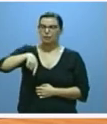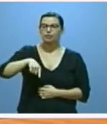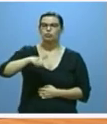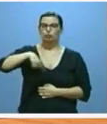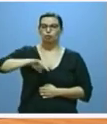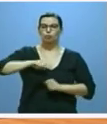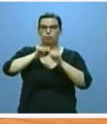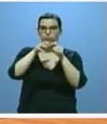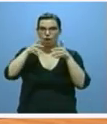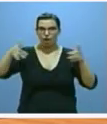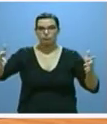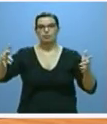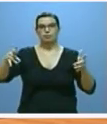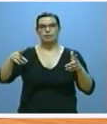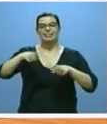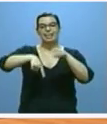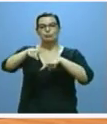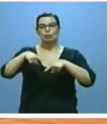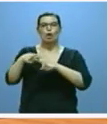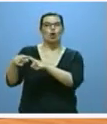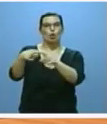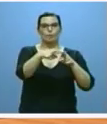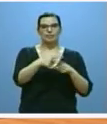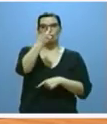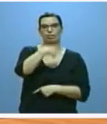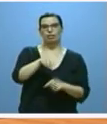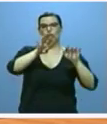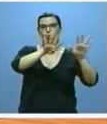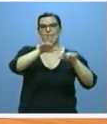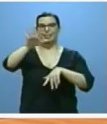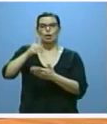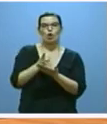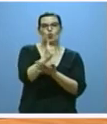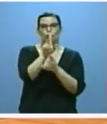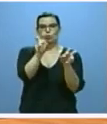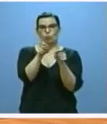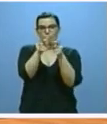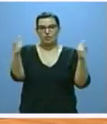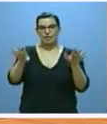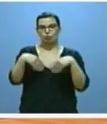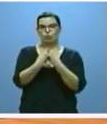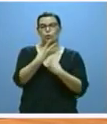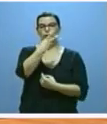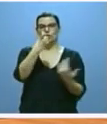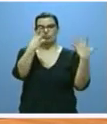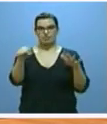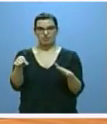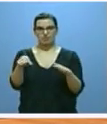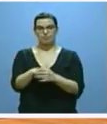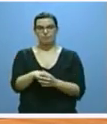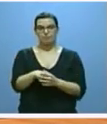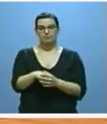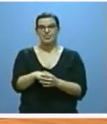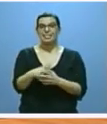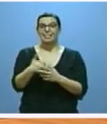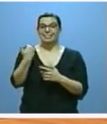el transporte de uso compartido con 195 nuevas rutas que hacen un total de 460 y están ya